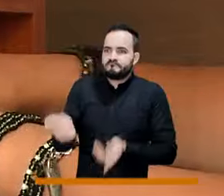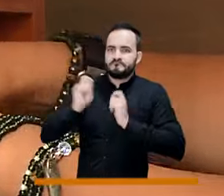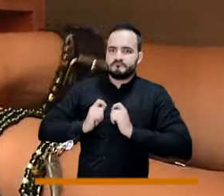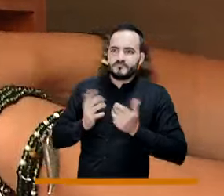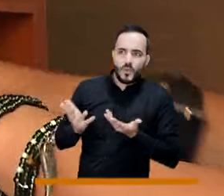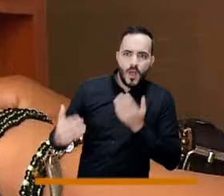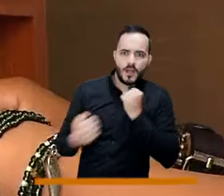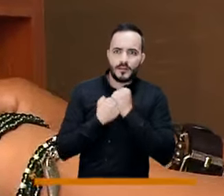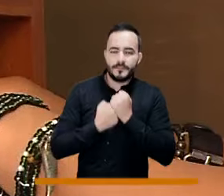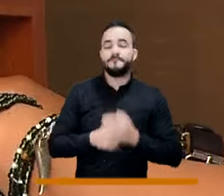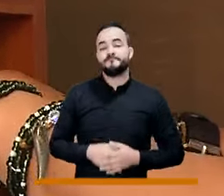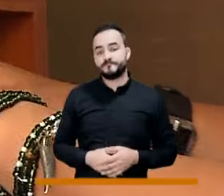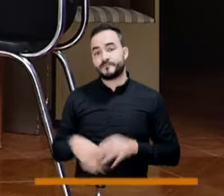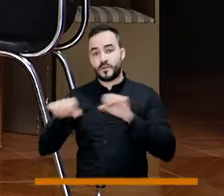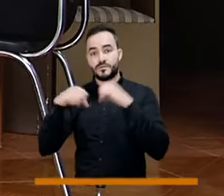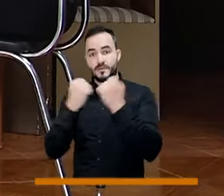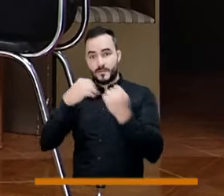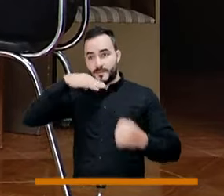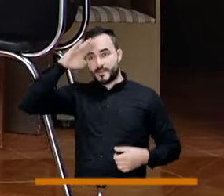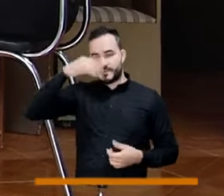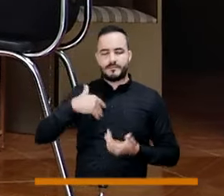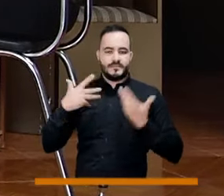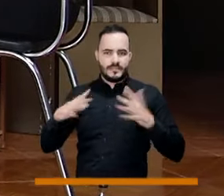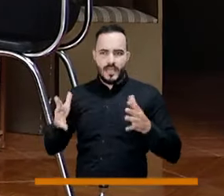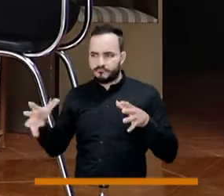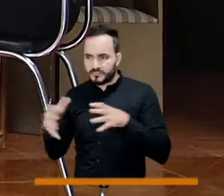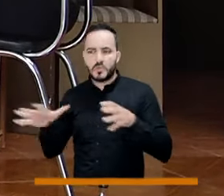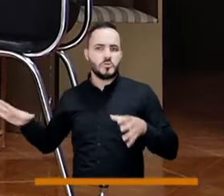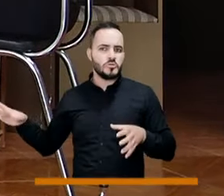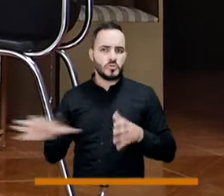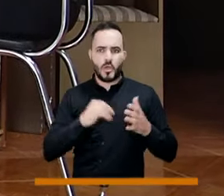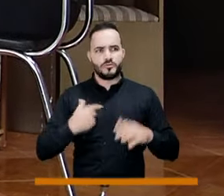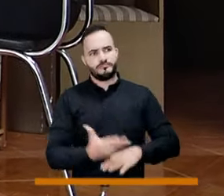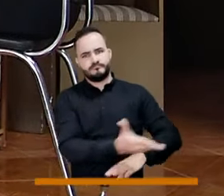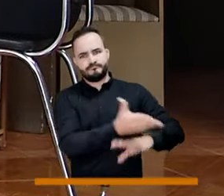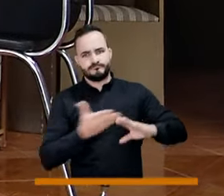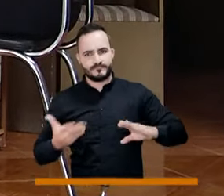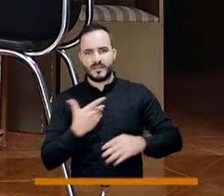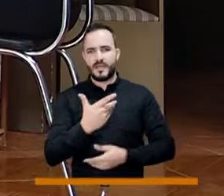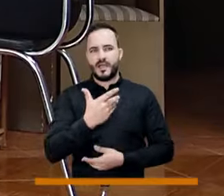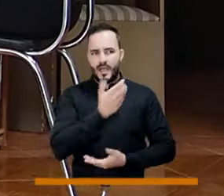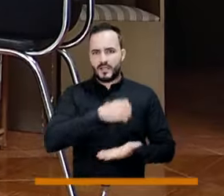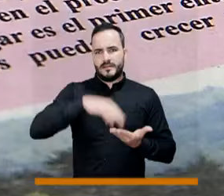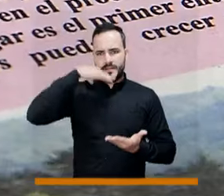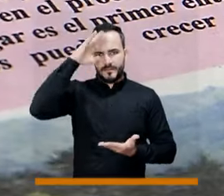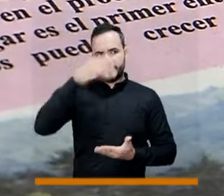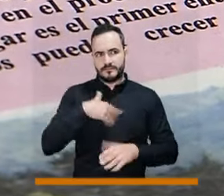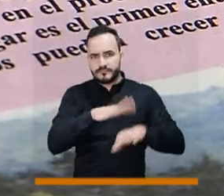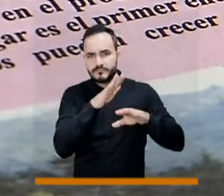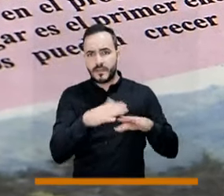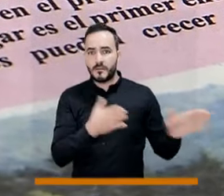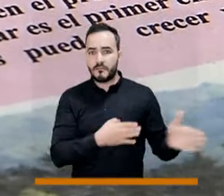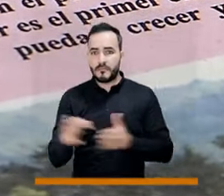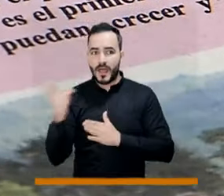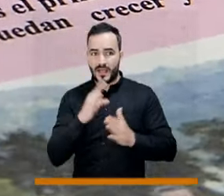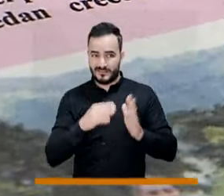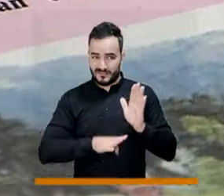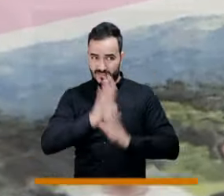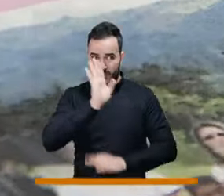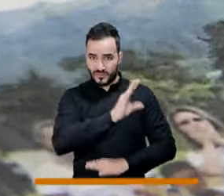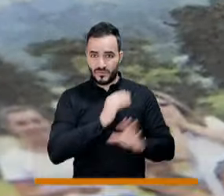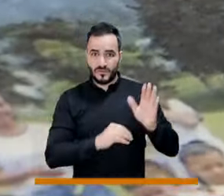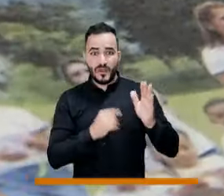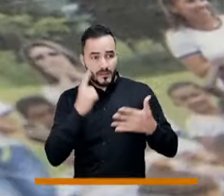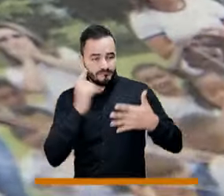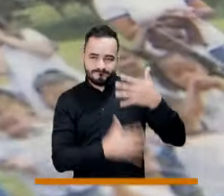presupuestal. Es por ello que el Consejo de Medellín en Pleno pidió a la Administración Municipal darle prioridad en el Plan de